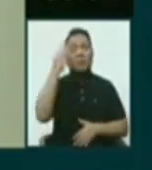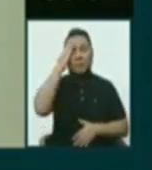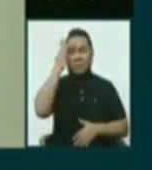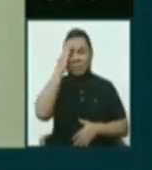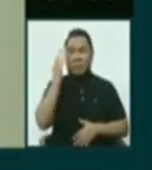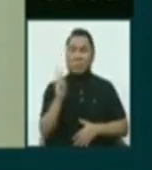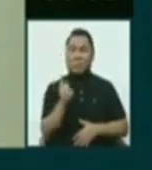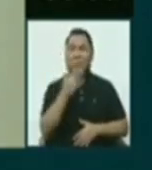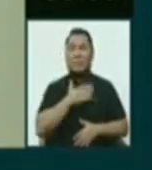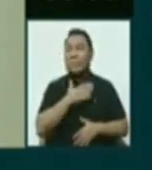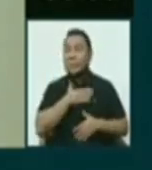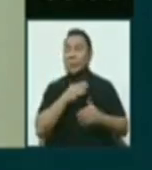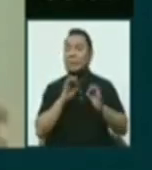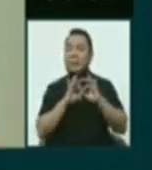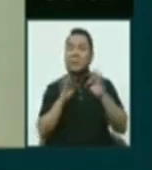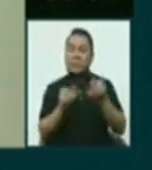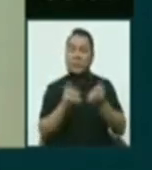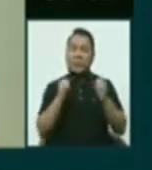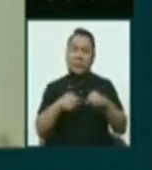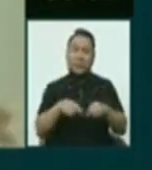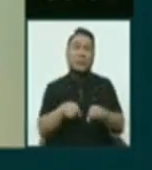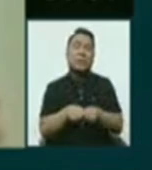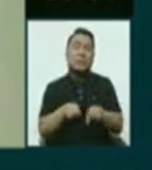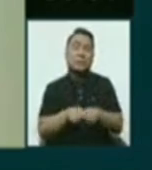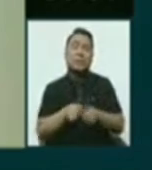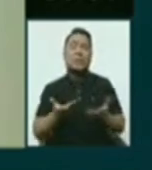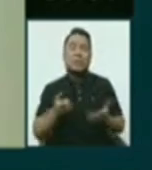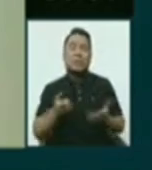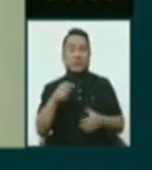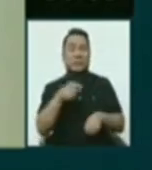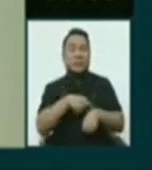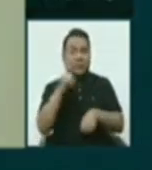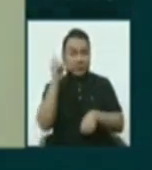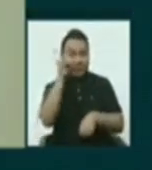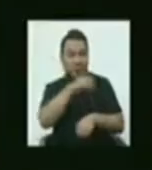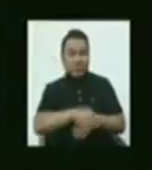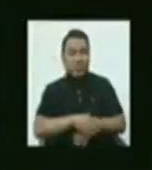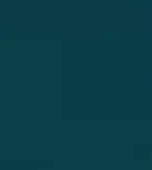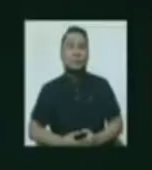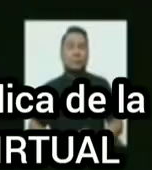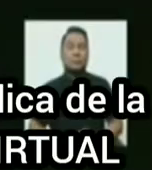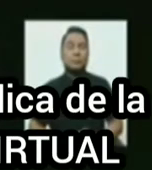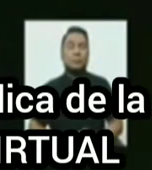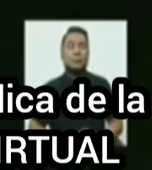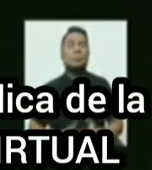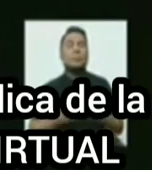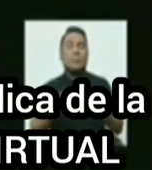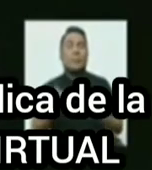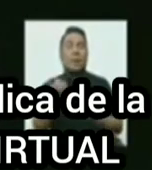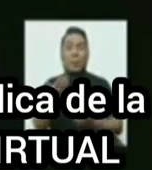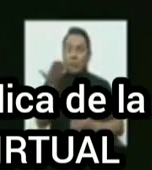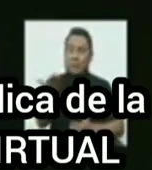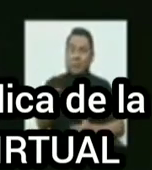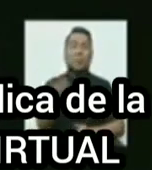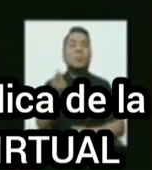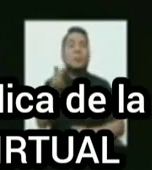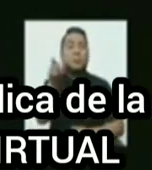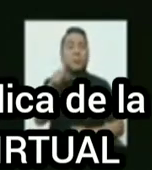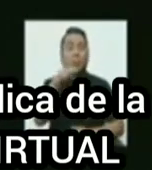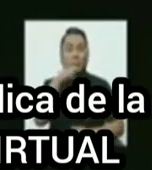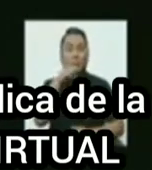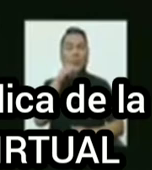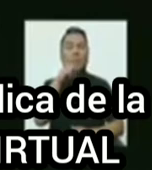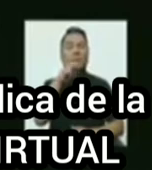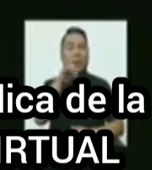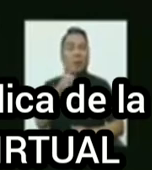principalmente en mi familia, estamos pasando por esa situación. ¿Y cuántos de nuestros vecinos... Le corresponde la palabra a la candidata Gisela